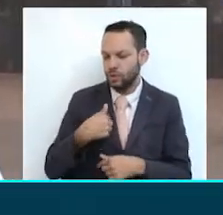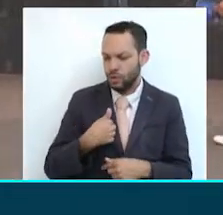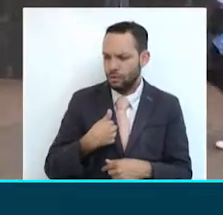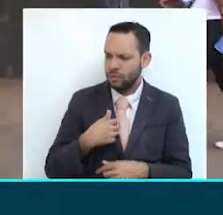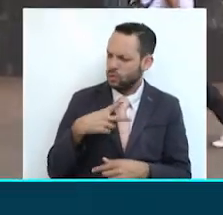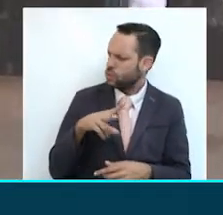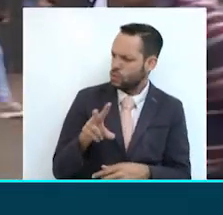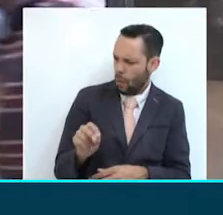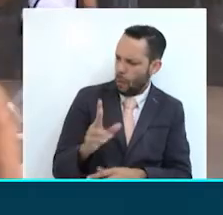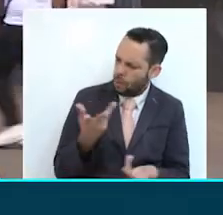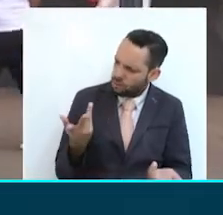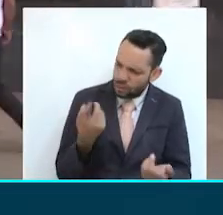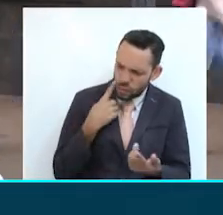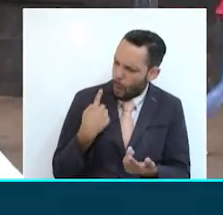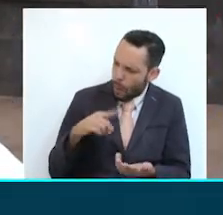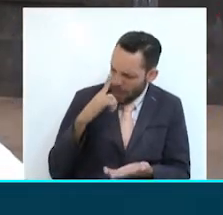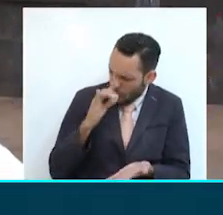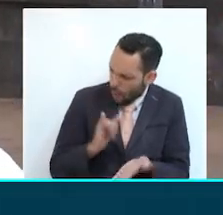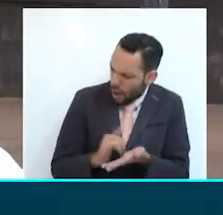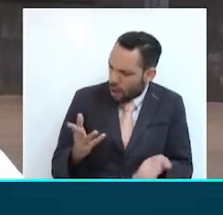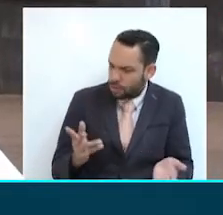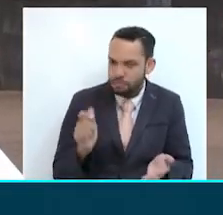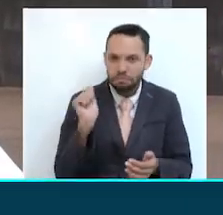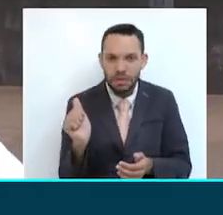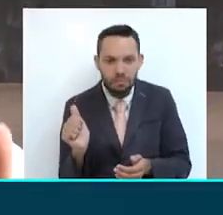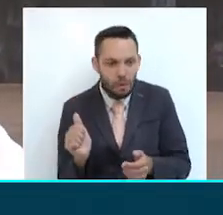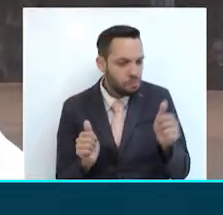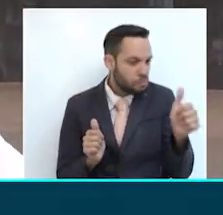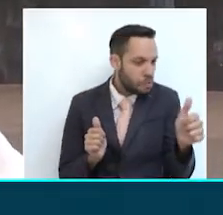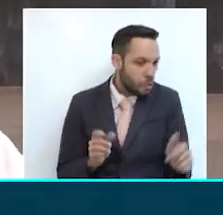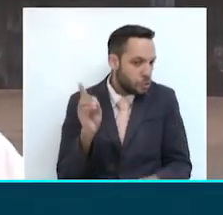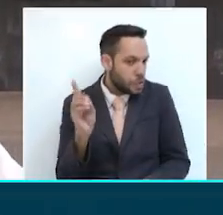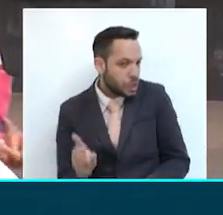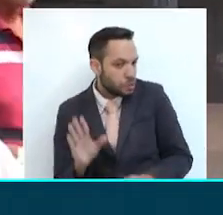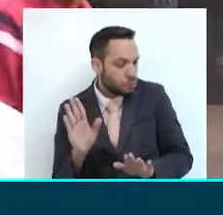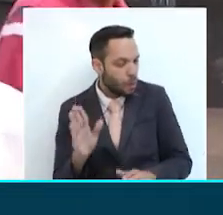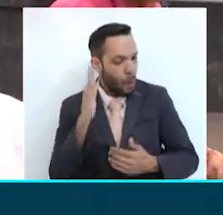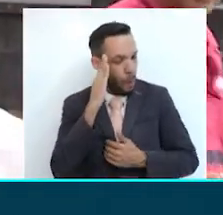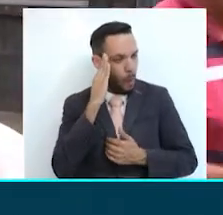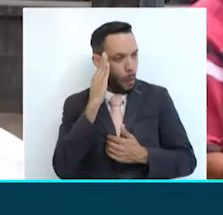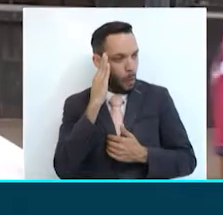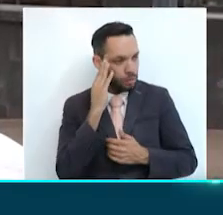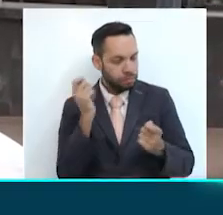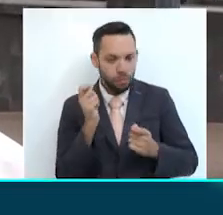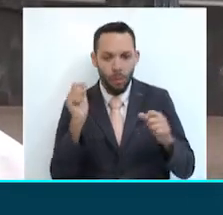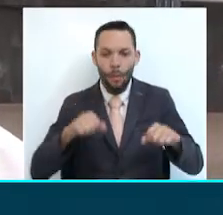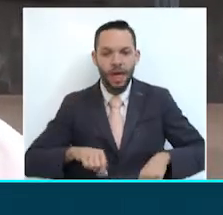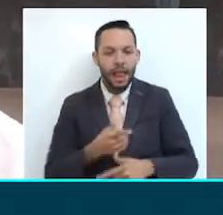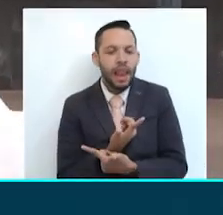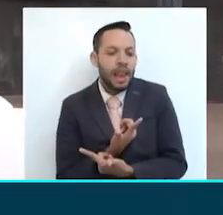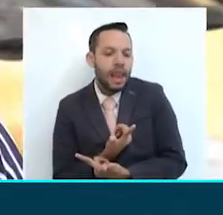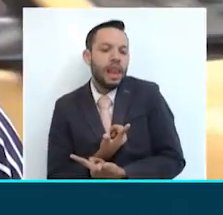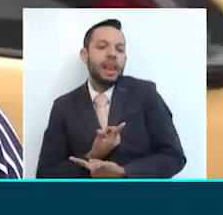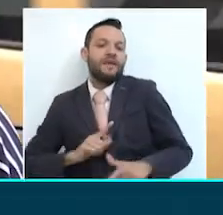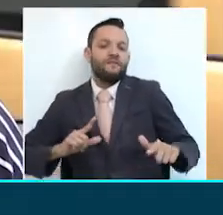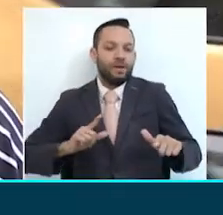no porque es que la persona puede asumir su riesgo y es consciente. Yo creo que se puede hablar de libertad cuando hay conciencia plena